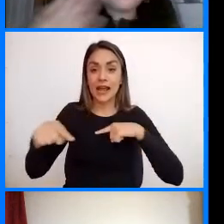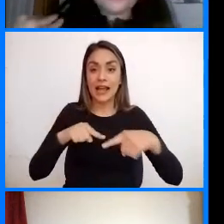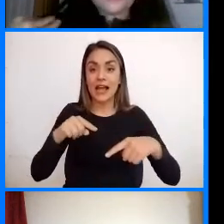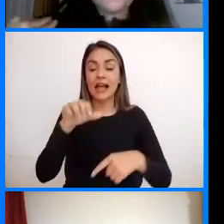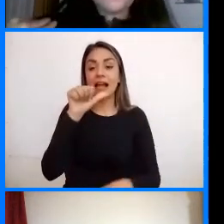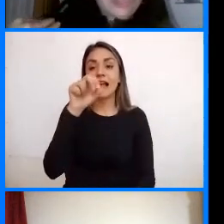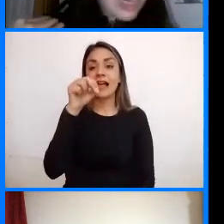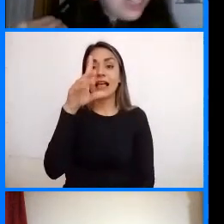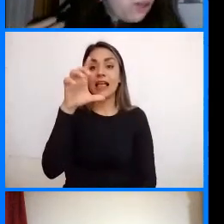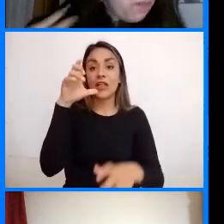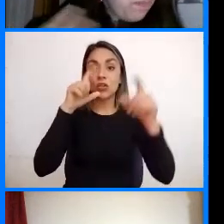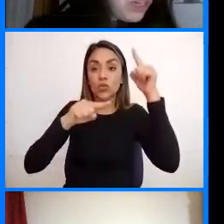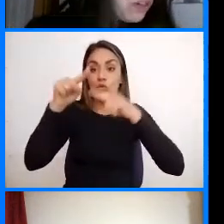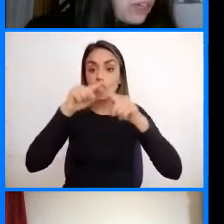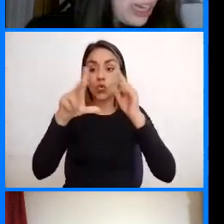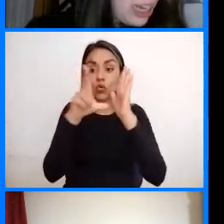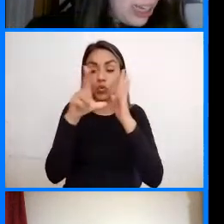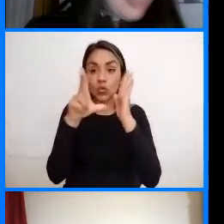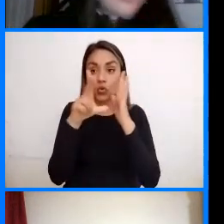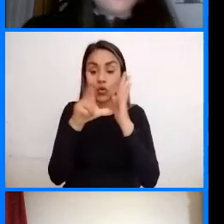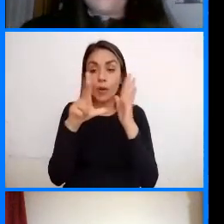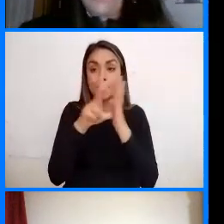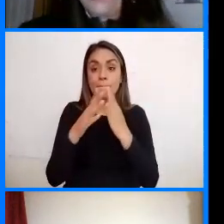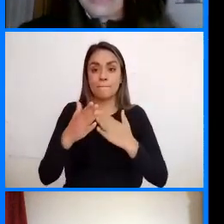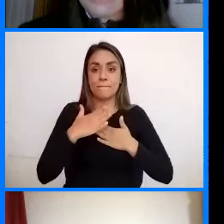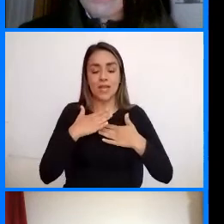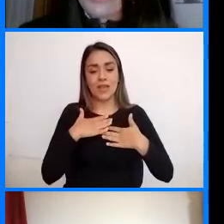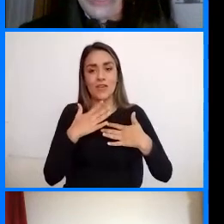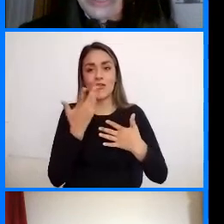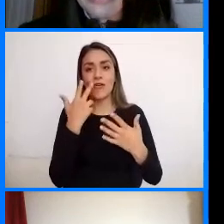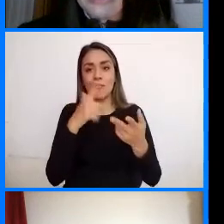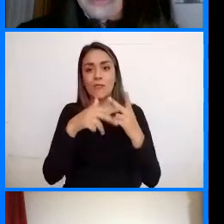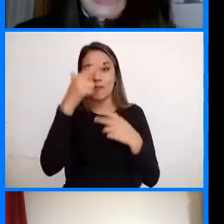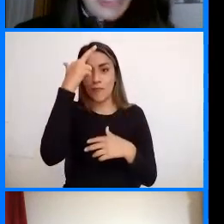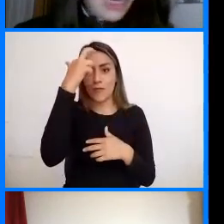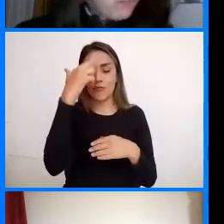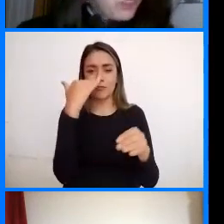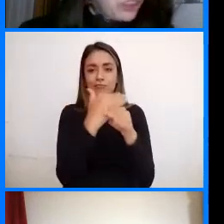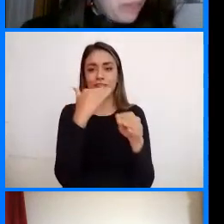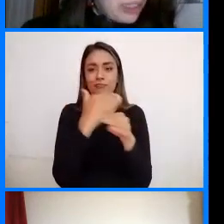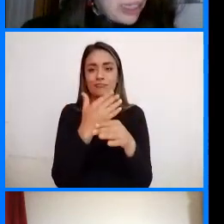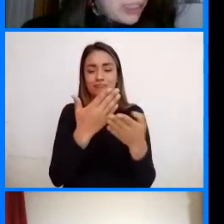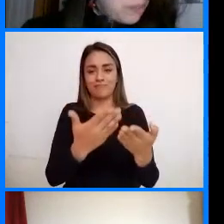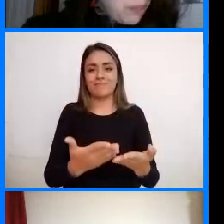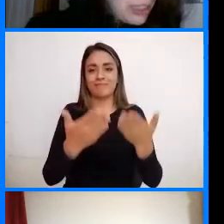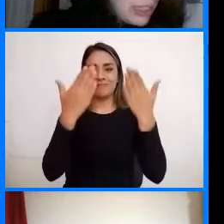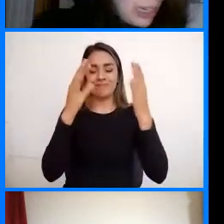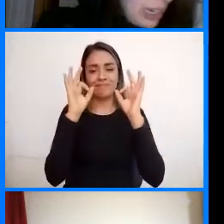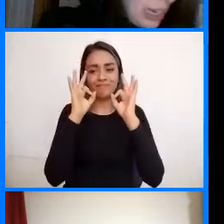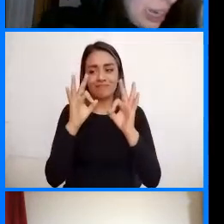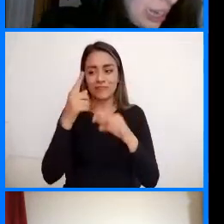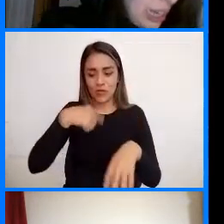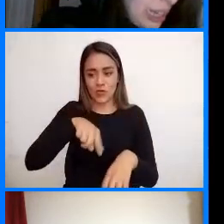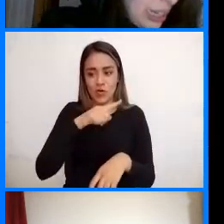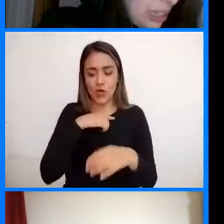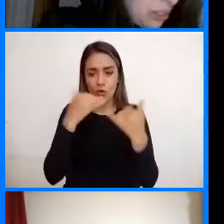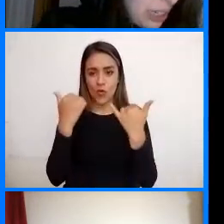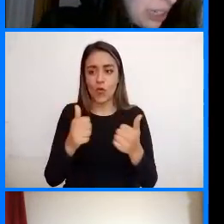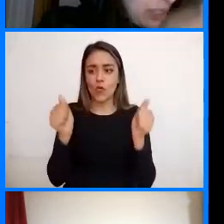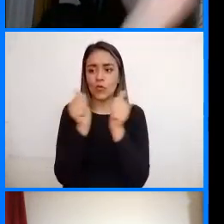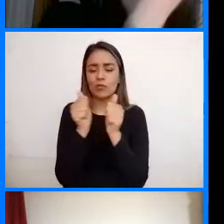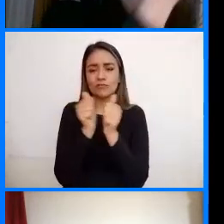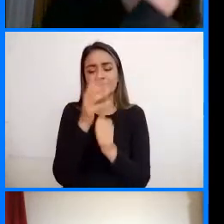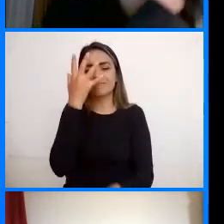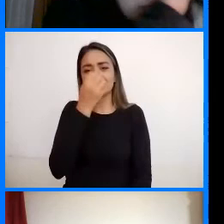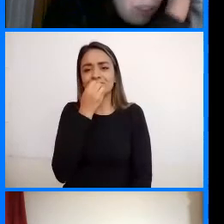Turística Casi hotelera Mi colega Andrea García Es mi colega Colega Muchísimas gracias Por estar acá Qué lindo